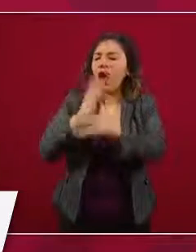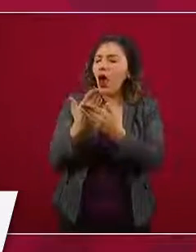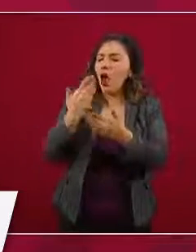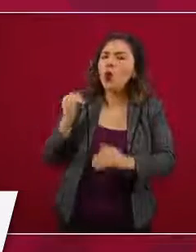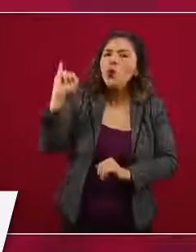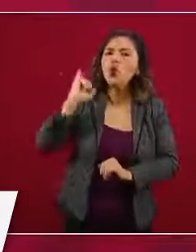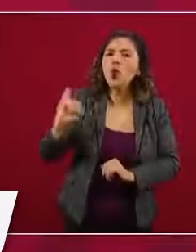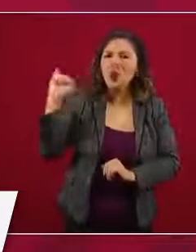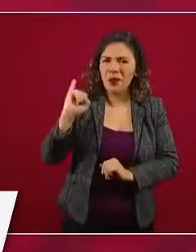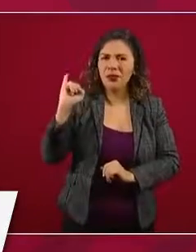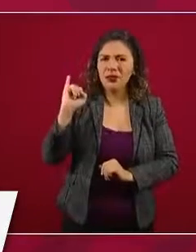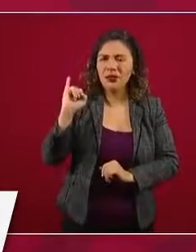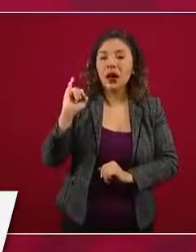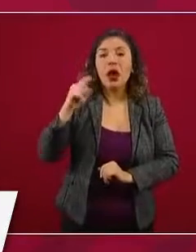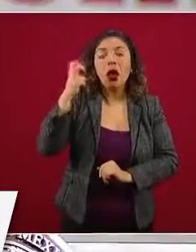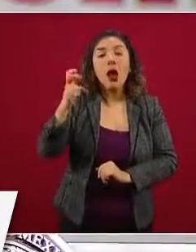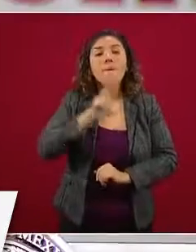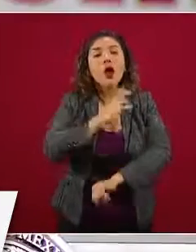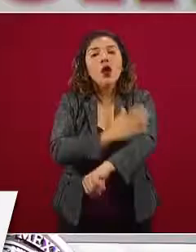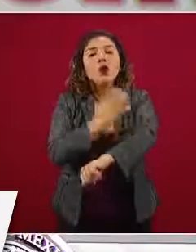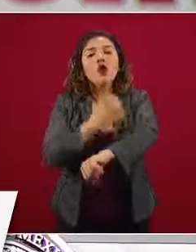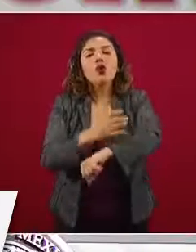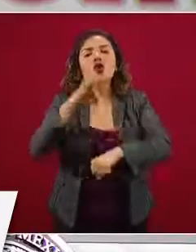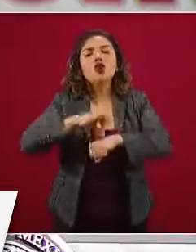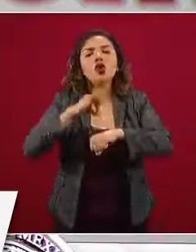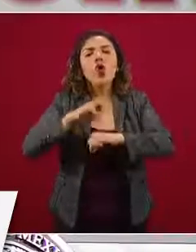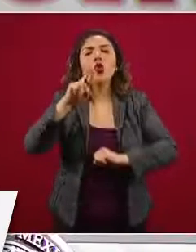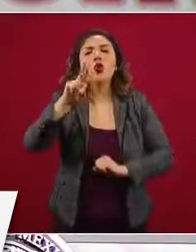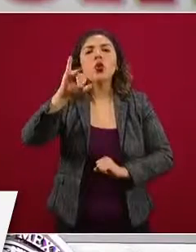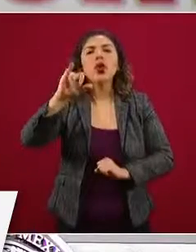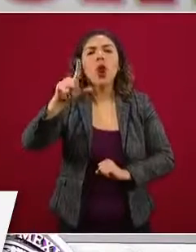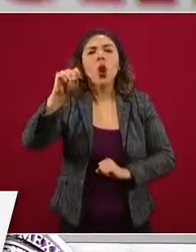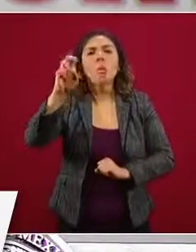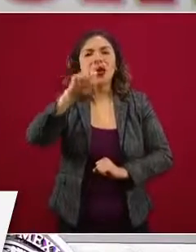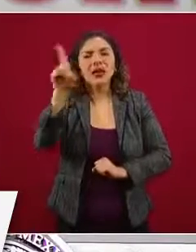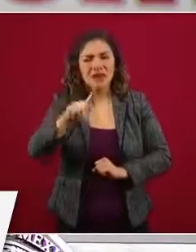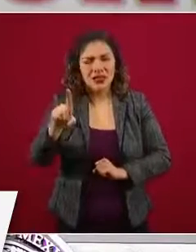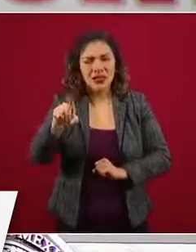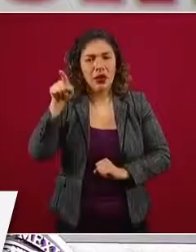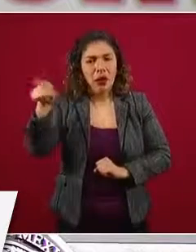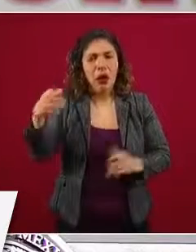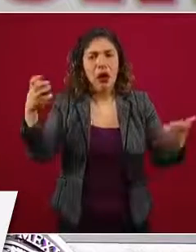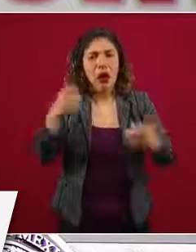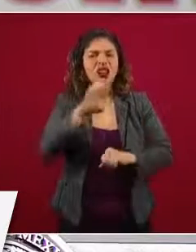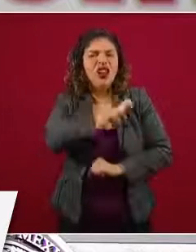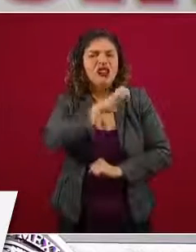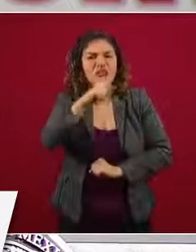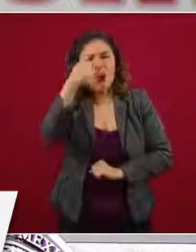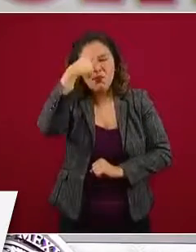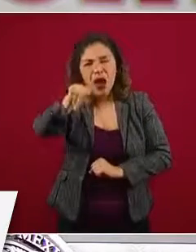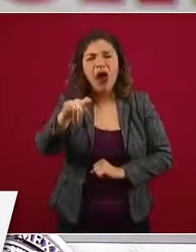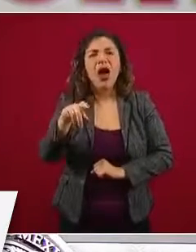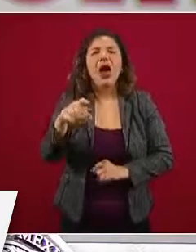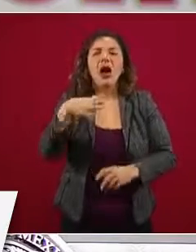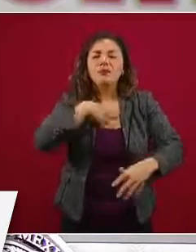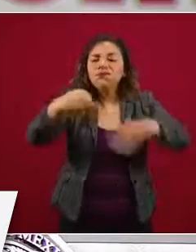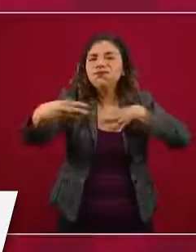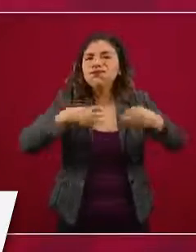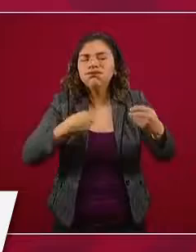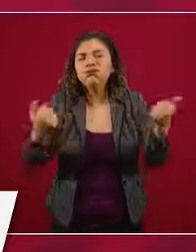pasado, en donde nuestro colega el doctor Ruy López Ridaura, especialista en epidemiología nutricional,